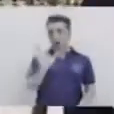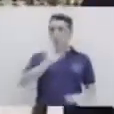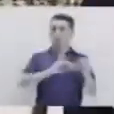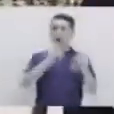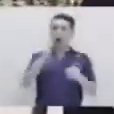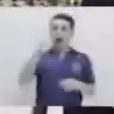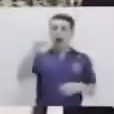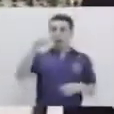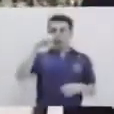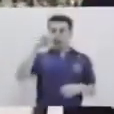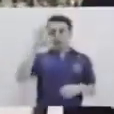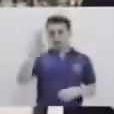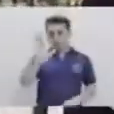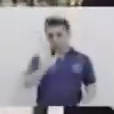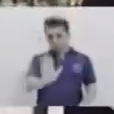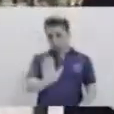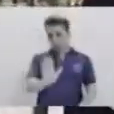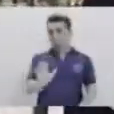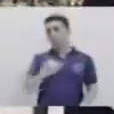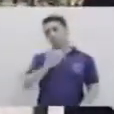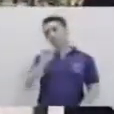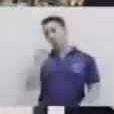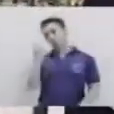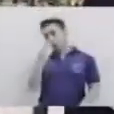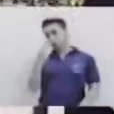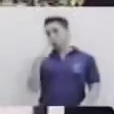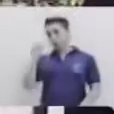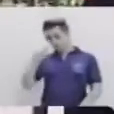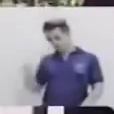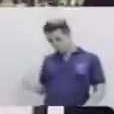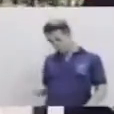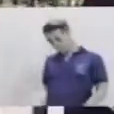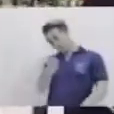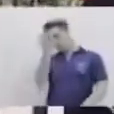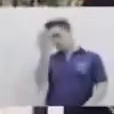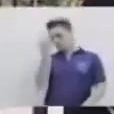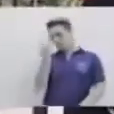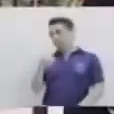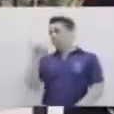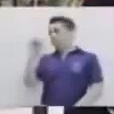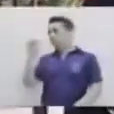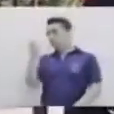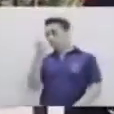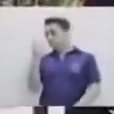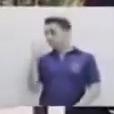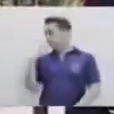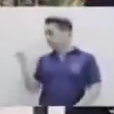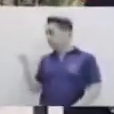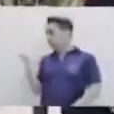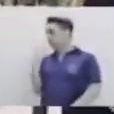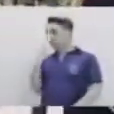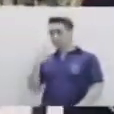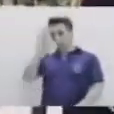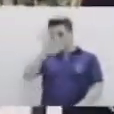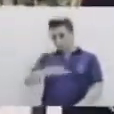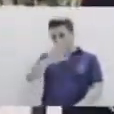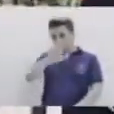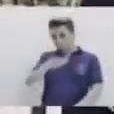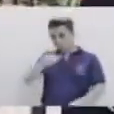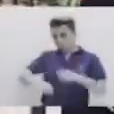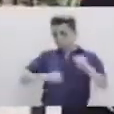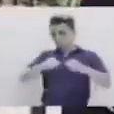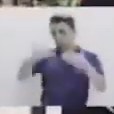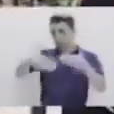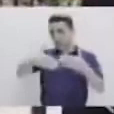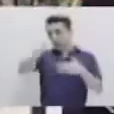Número dos, la señal de que el vehículo puede continuar. Y número tres, la señal de que el vehículo en este momento tiene que bajar su velocidad.